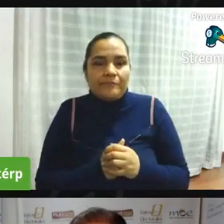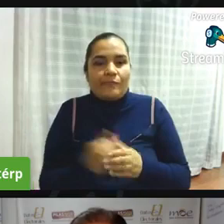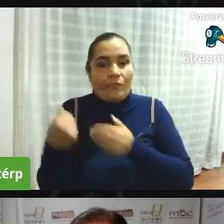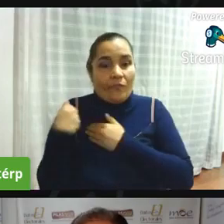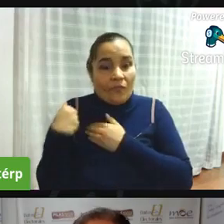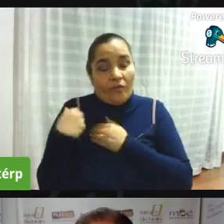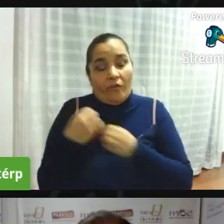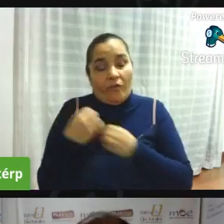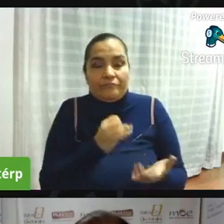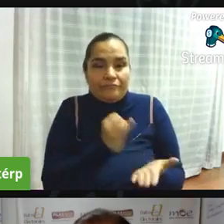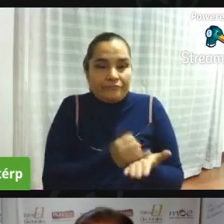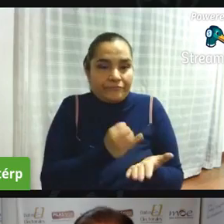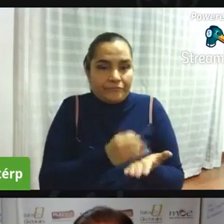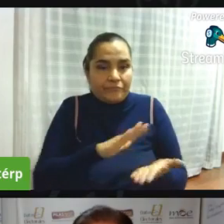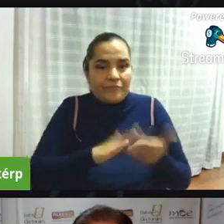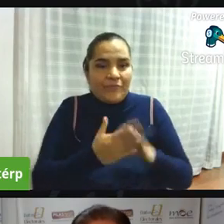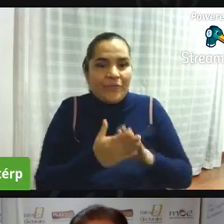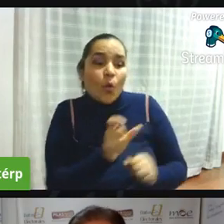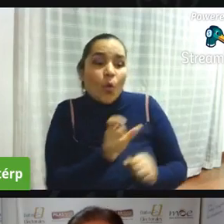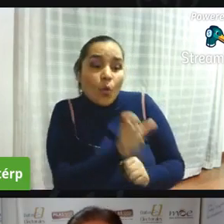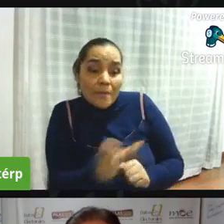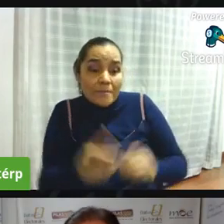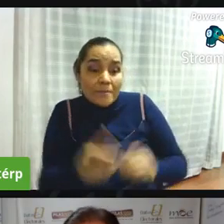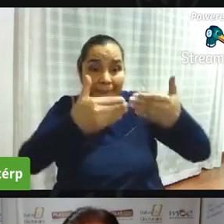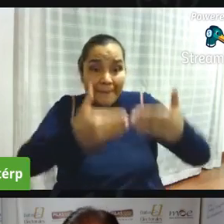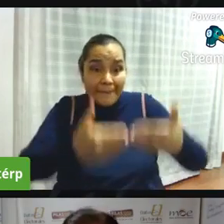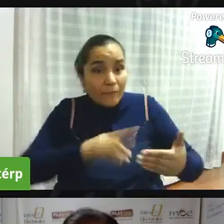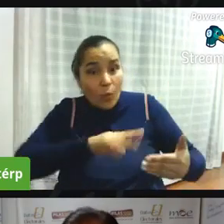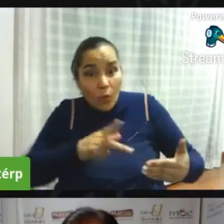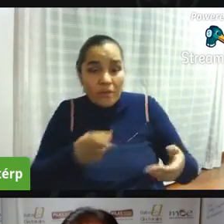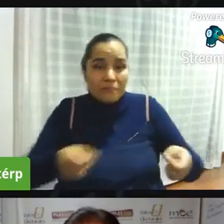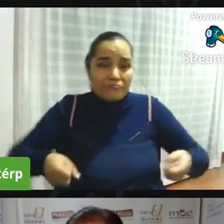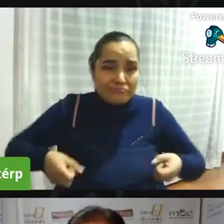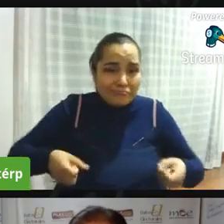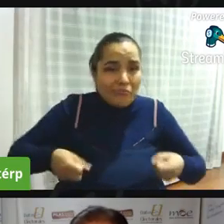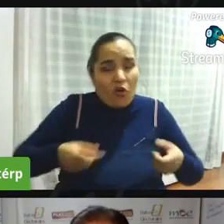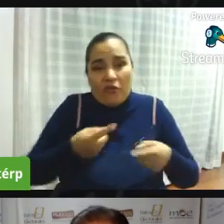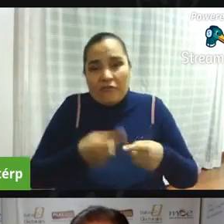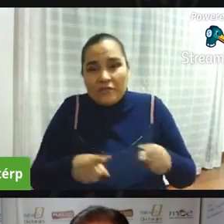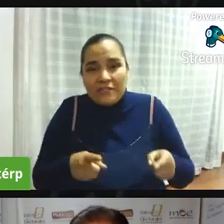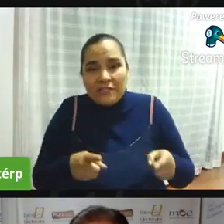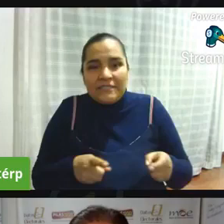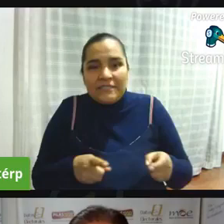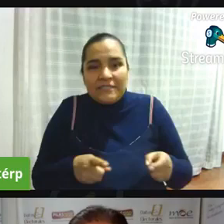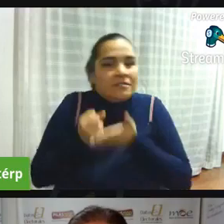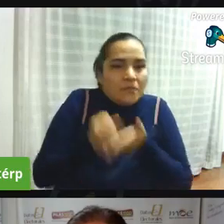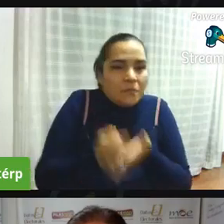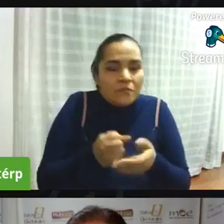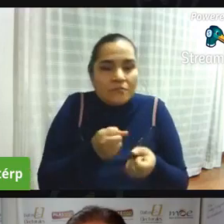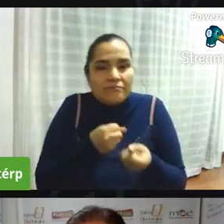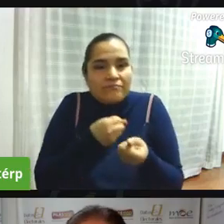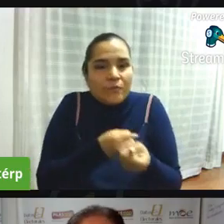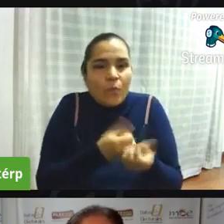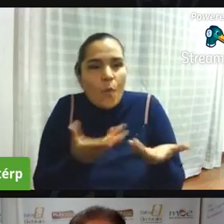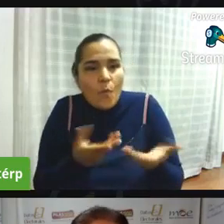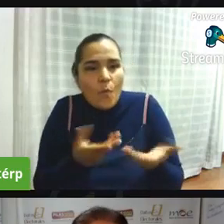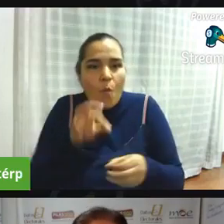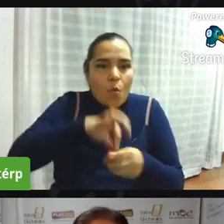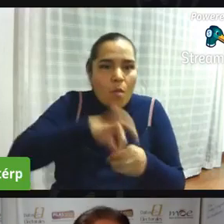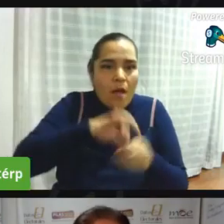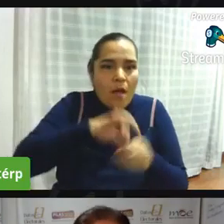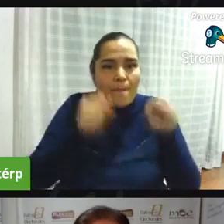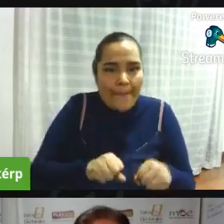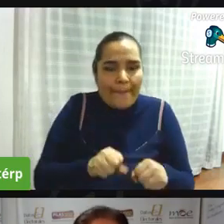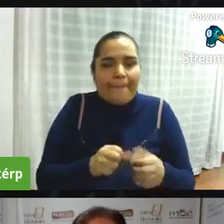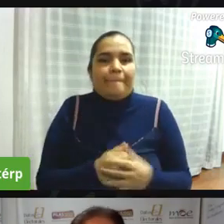discapacidad exactamente lo mismo es poder tener en el censo de la misma de acción comunal cuáles